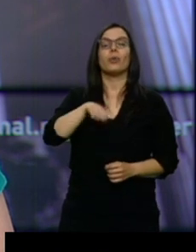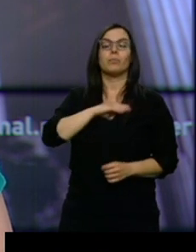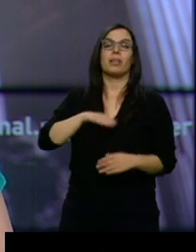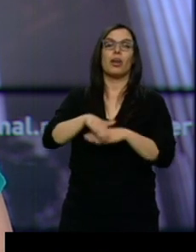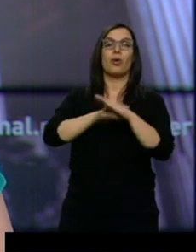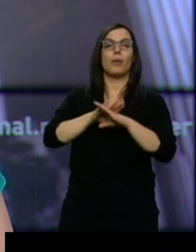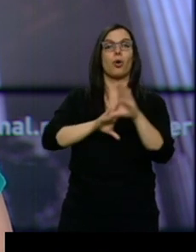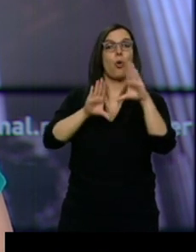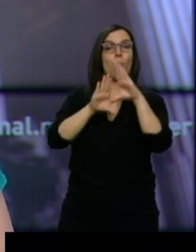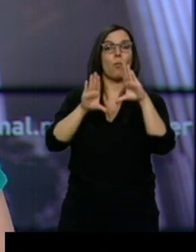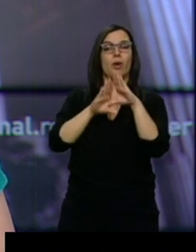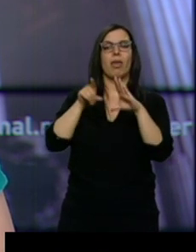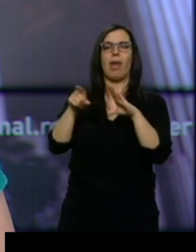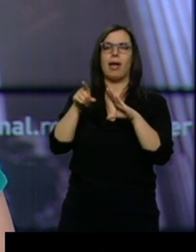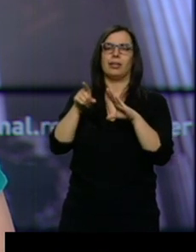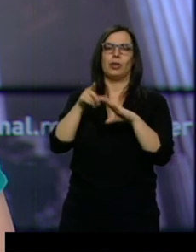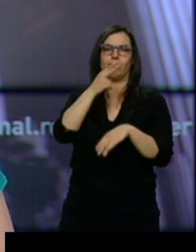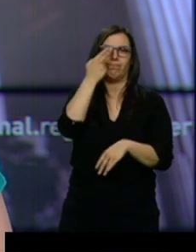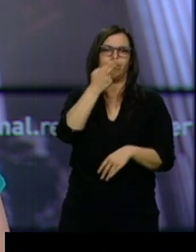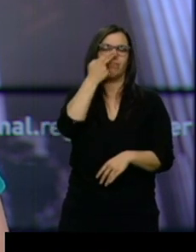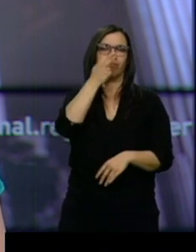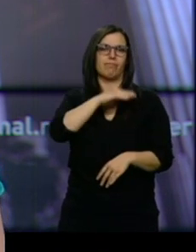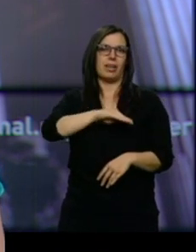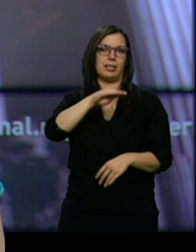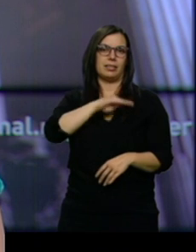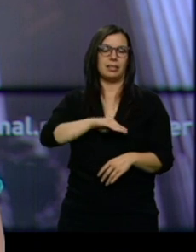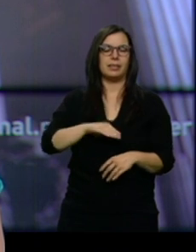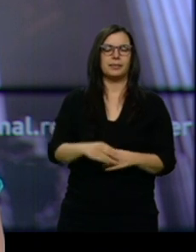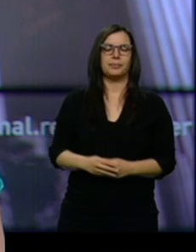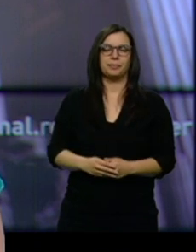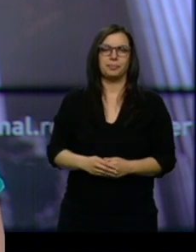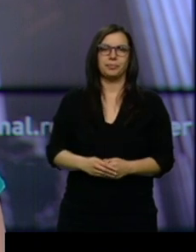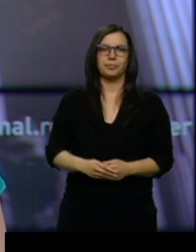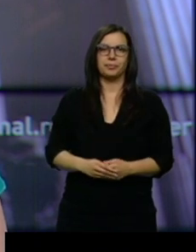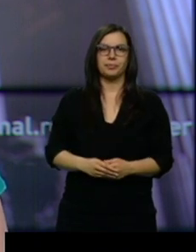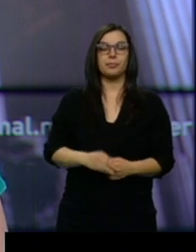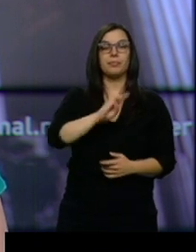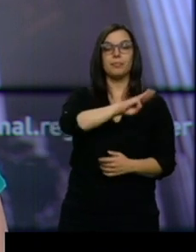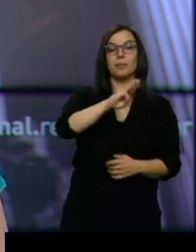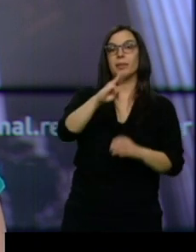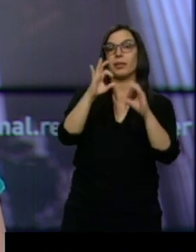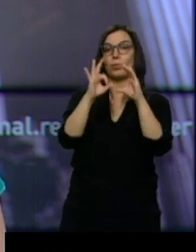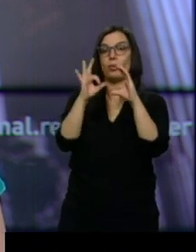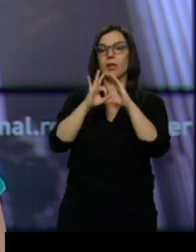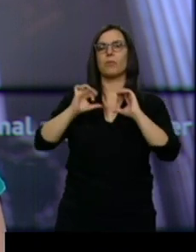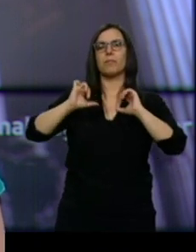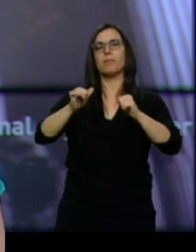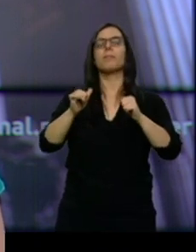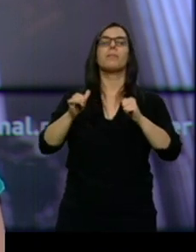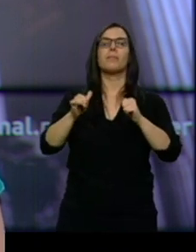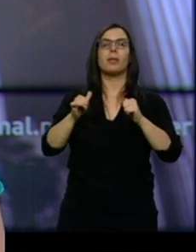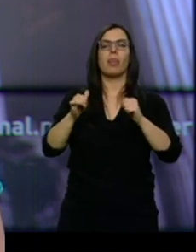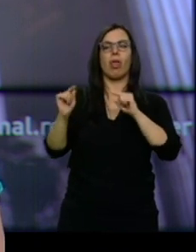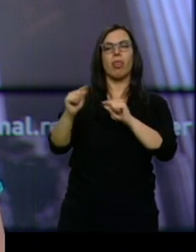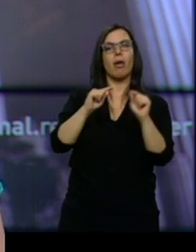piezas más codiciadas en el tablero de las negociaciones políticas. PP y Ciudadanos comenzarán a debatir un acuerdo la semana que